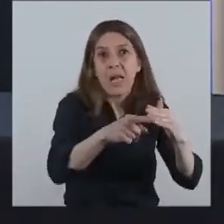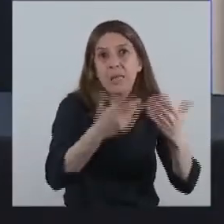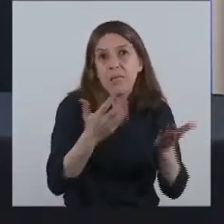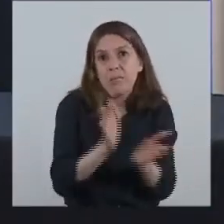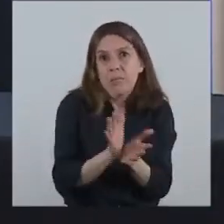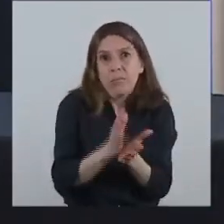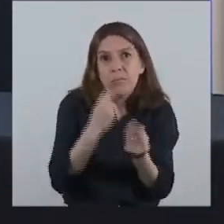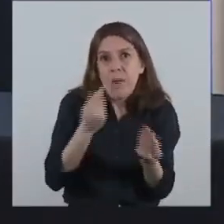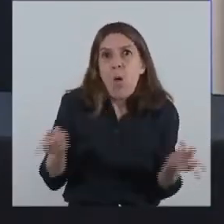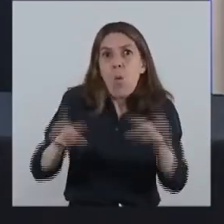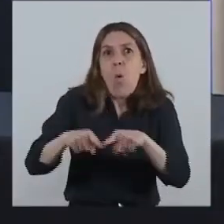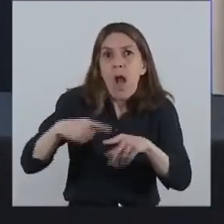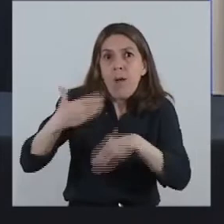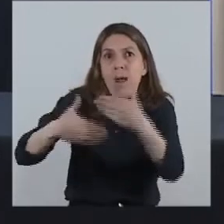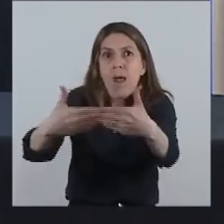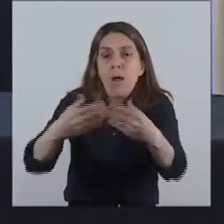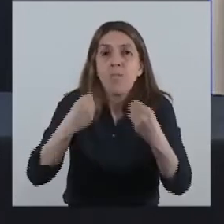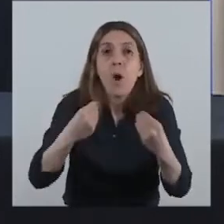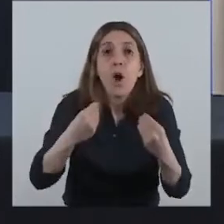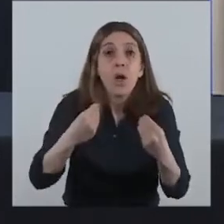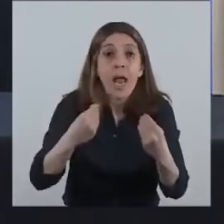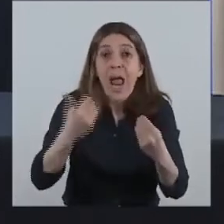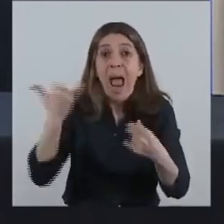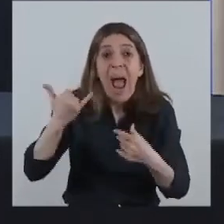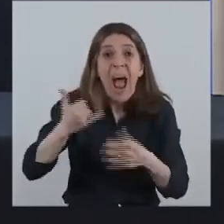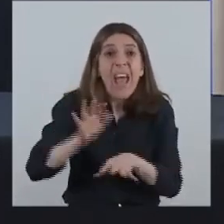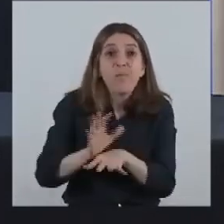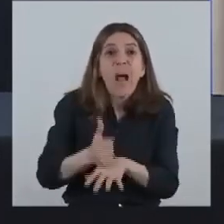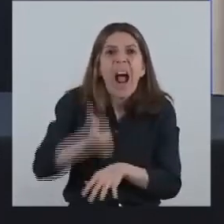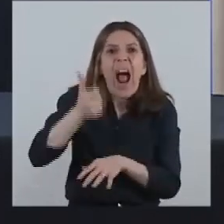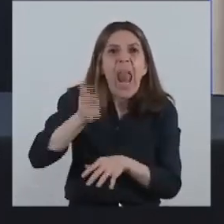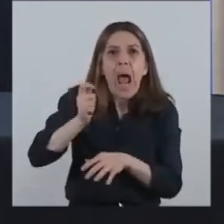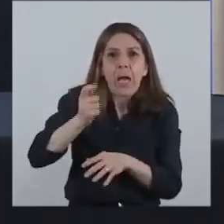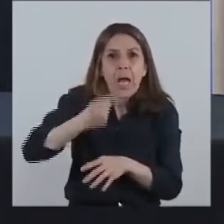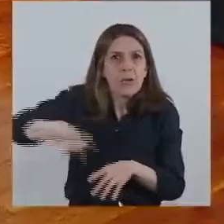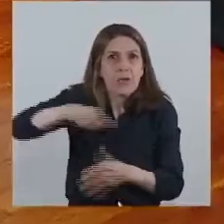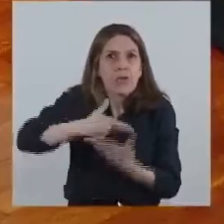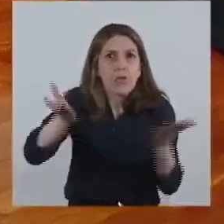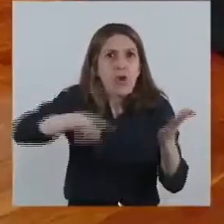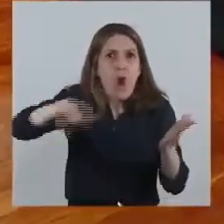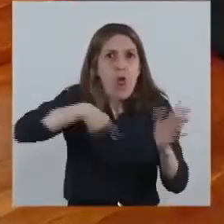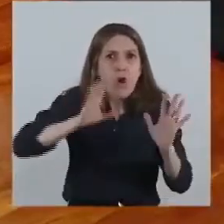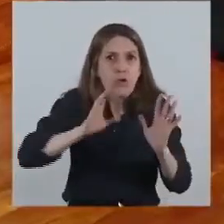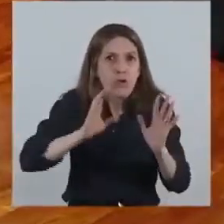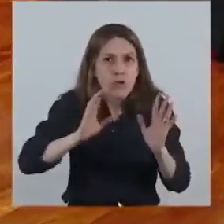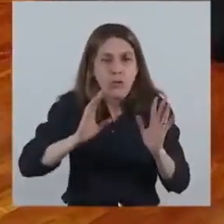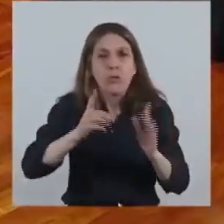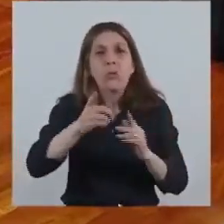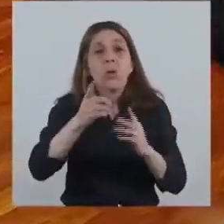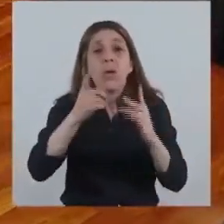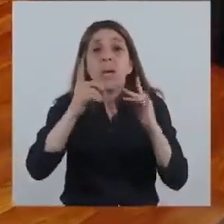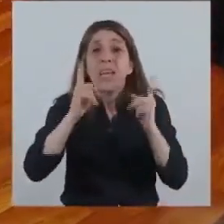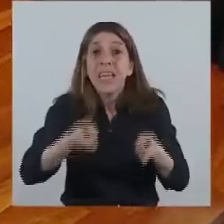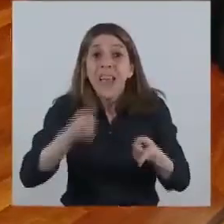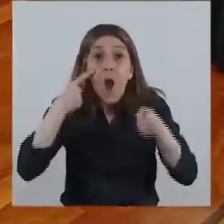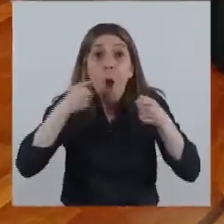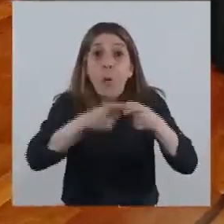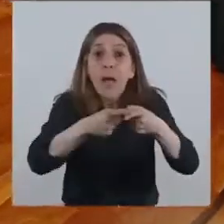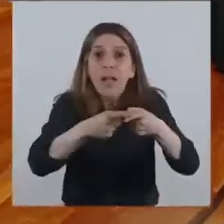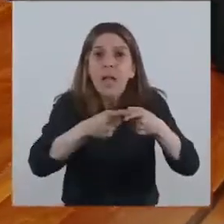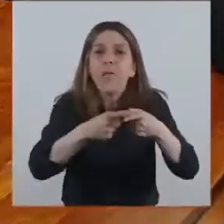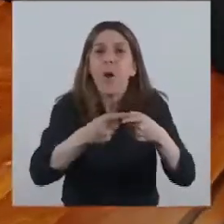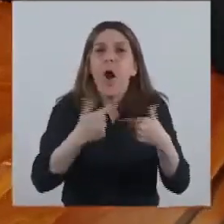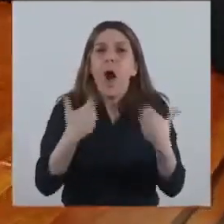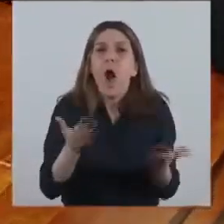actividad, tanto por lo que genera directamente como indirectamente, y se busca potenciar las oportunidades